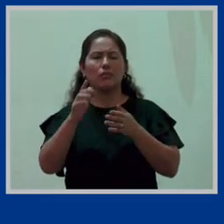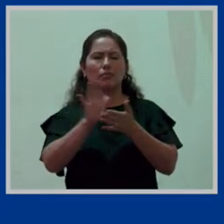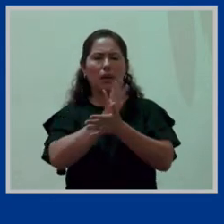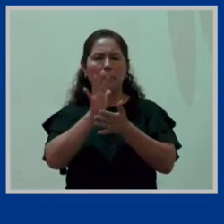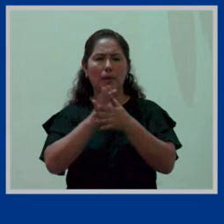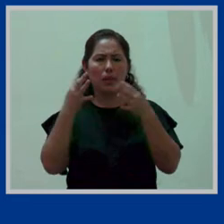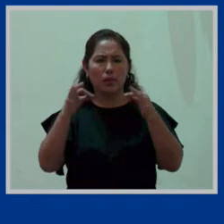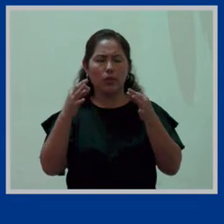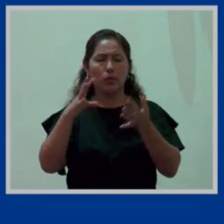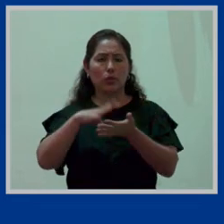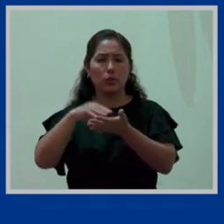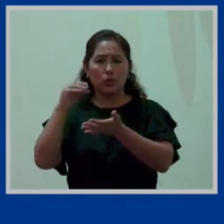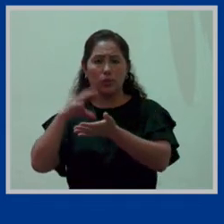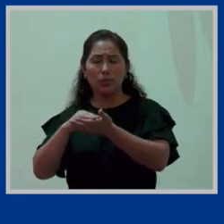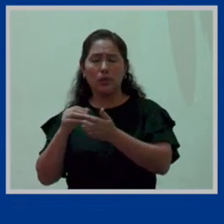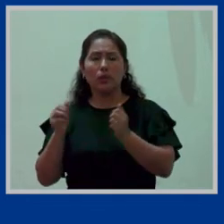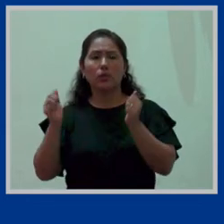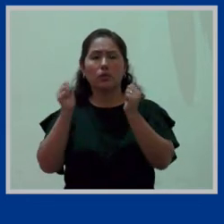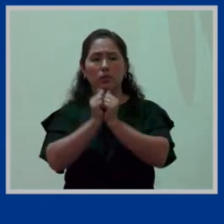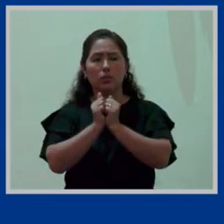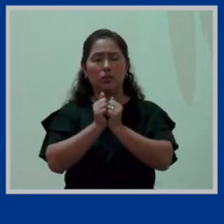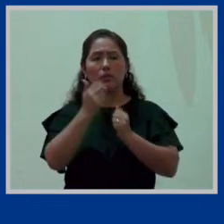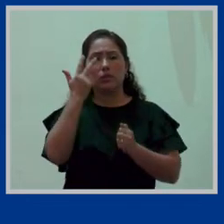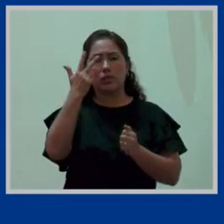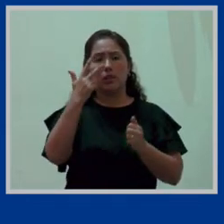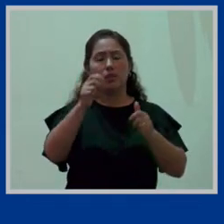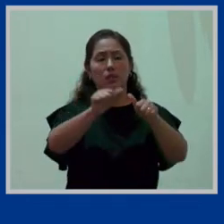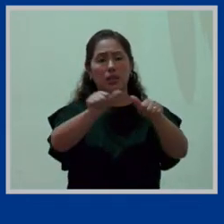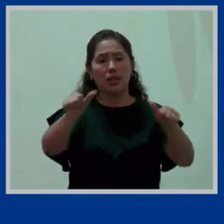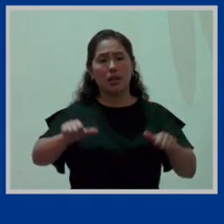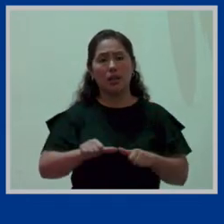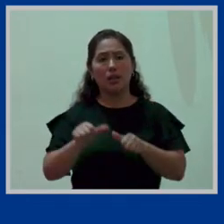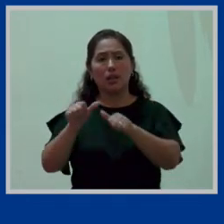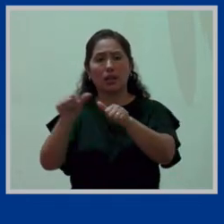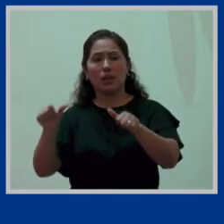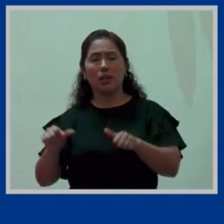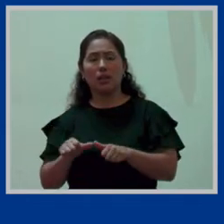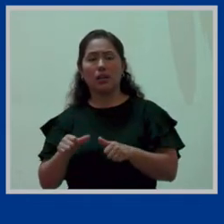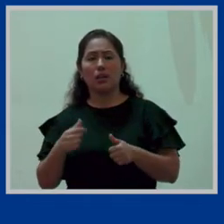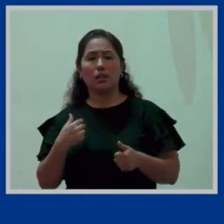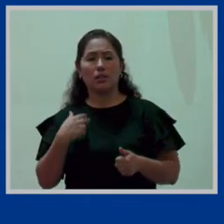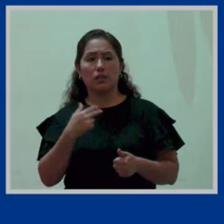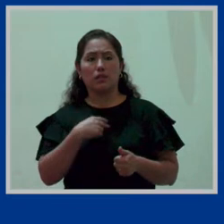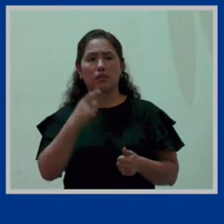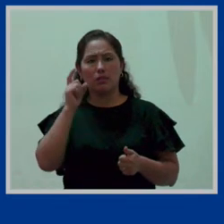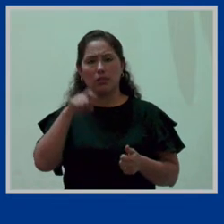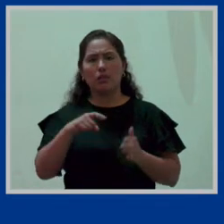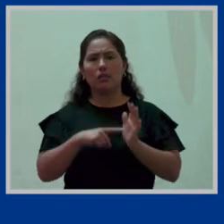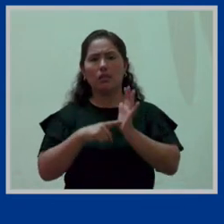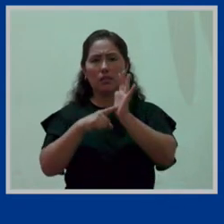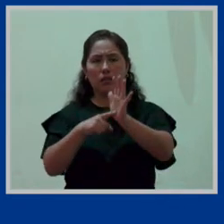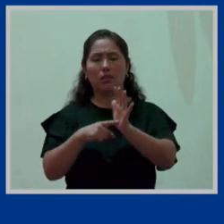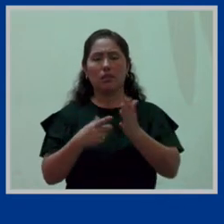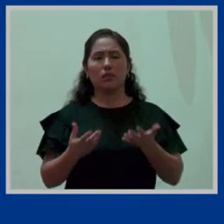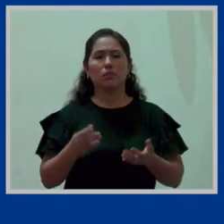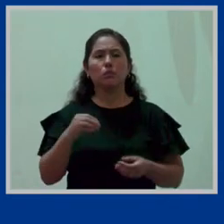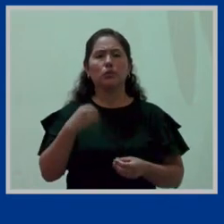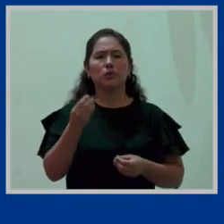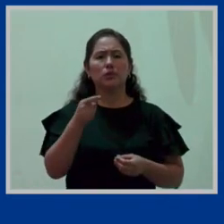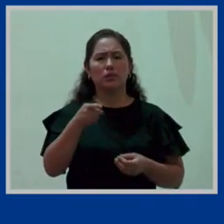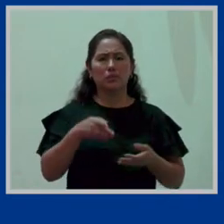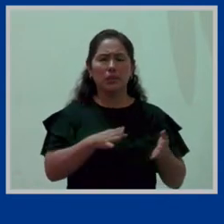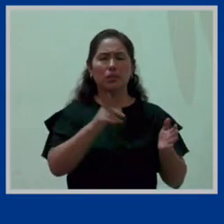a las tres áreas que estamos señalando. Porque de esa manera